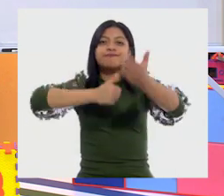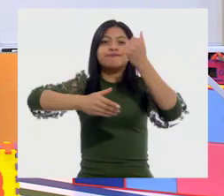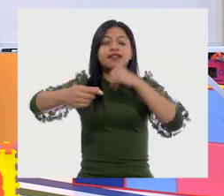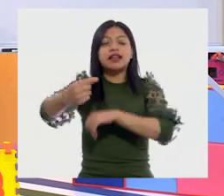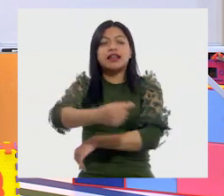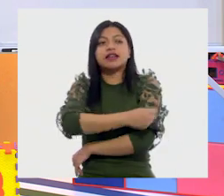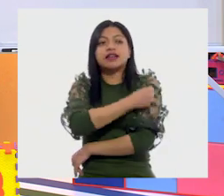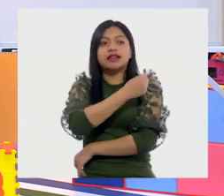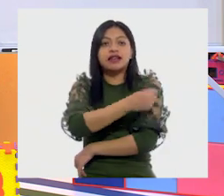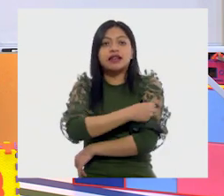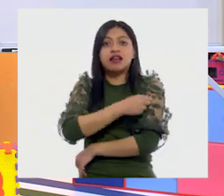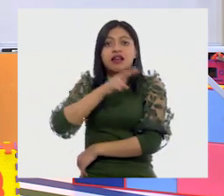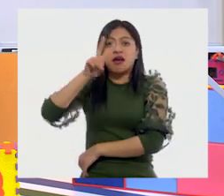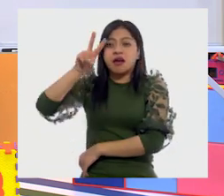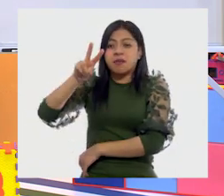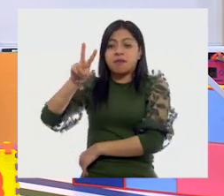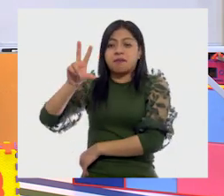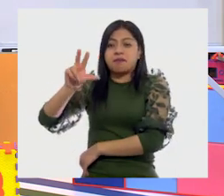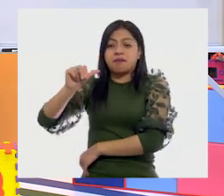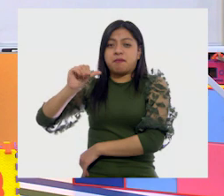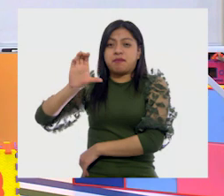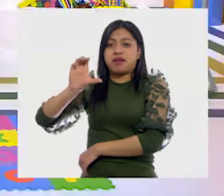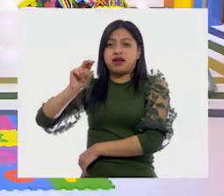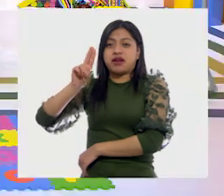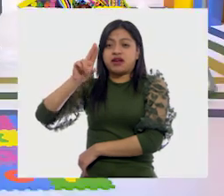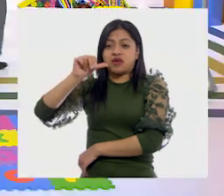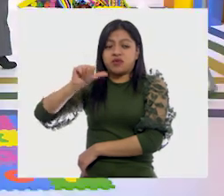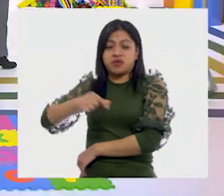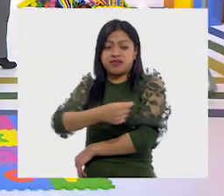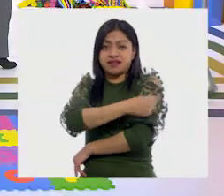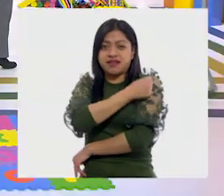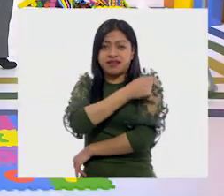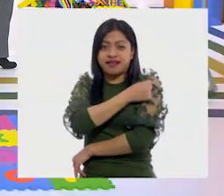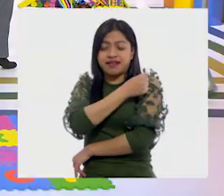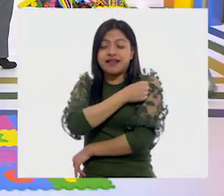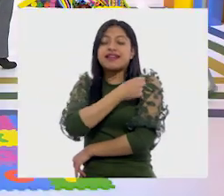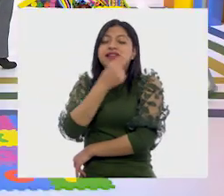esta B o con la V? Va con la V. Así es.